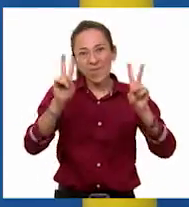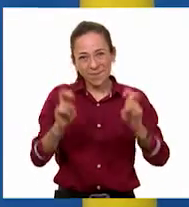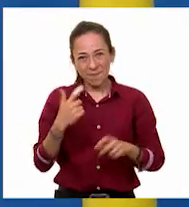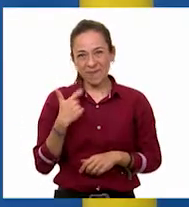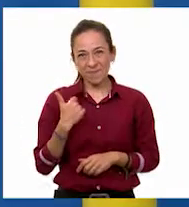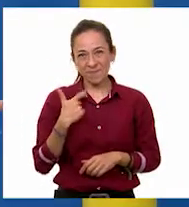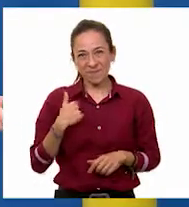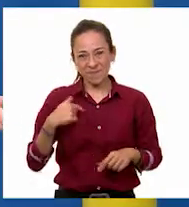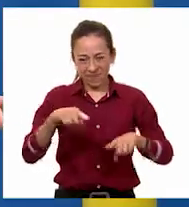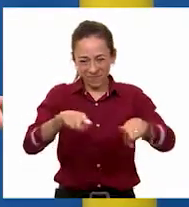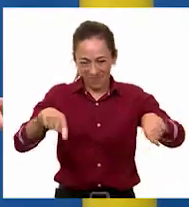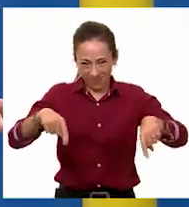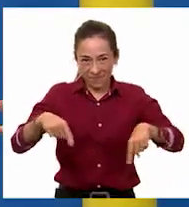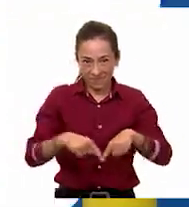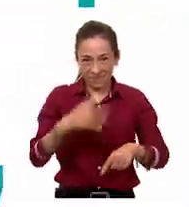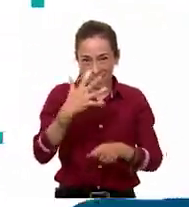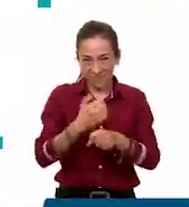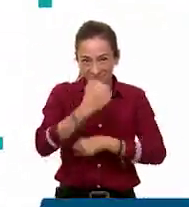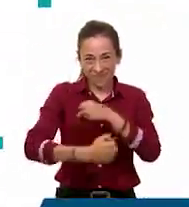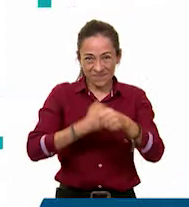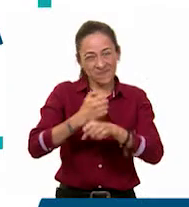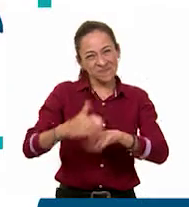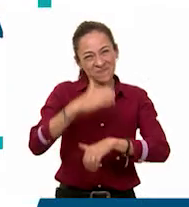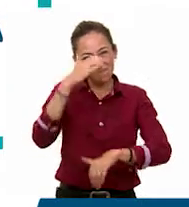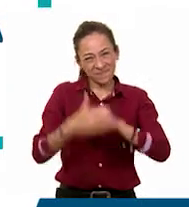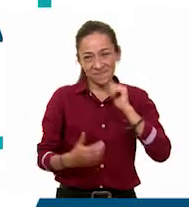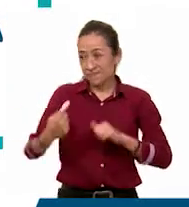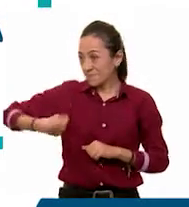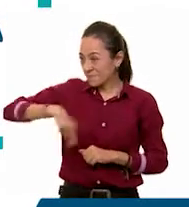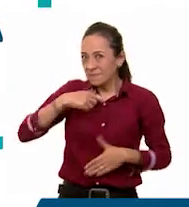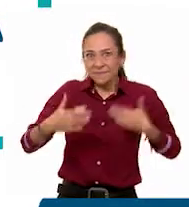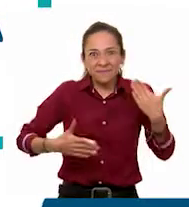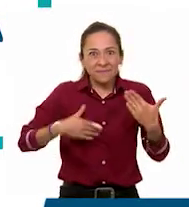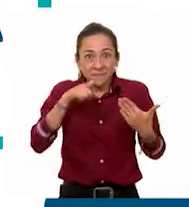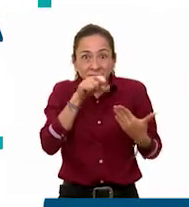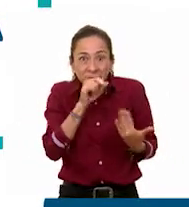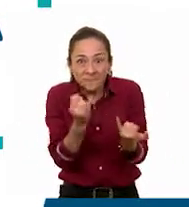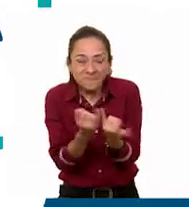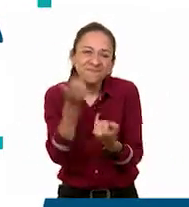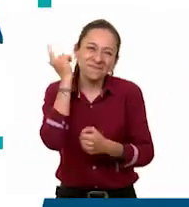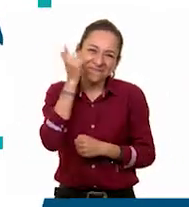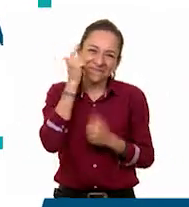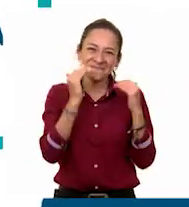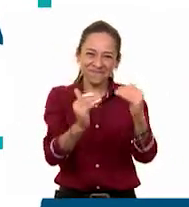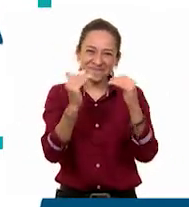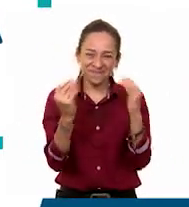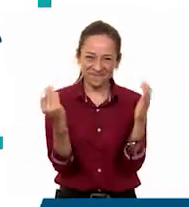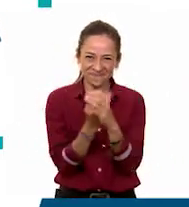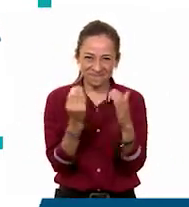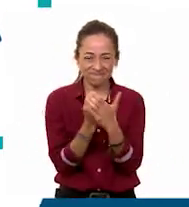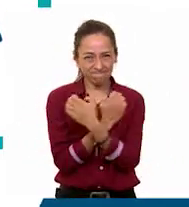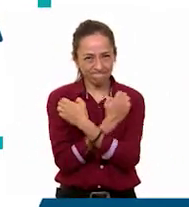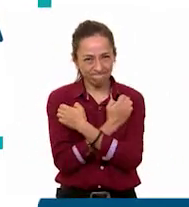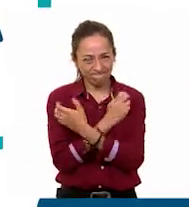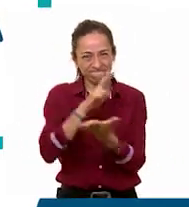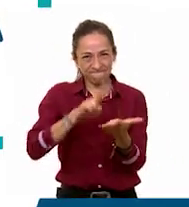que lo hayan disfrutado tanto como nosotros. A continuación, formación cívica y ética.